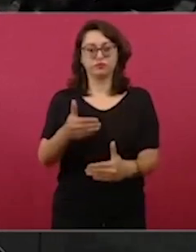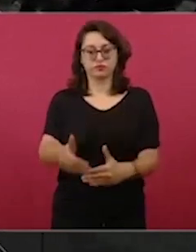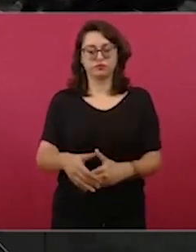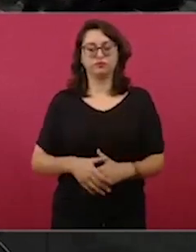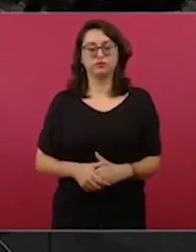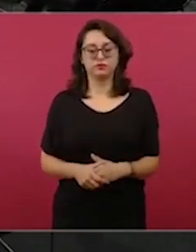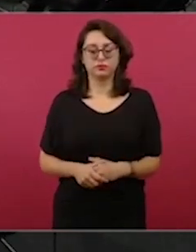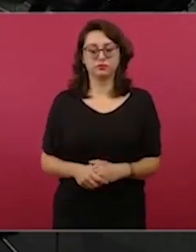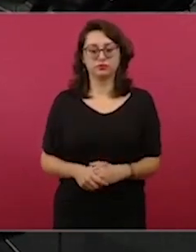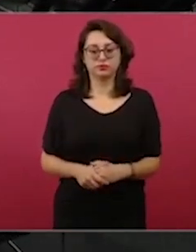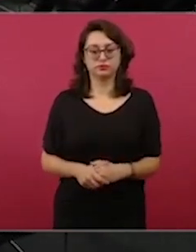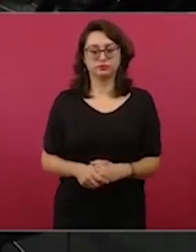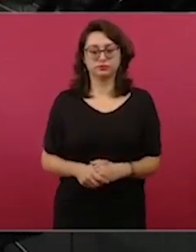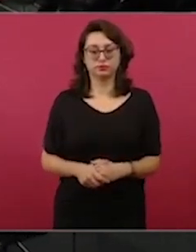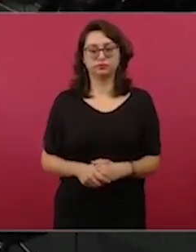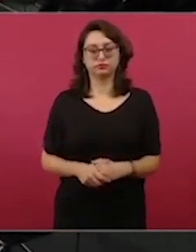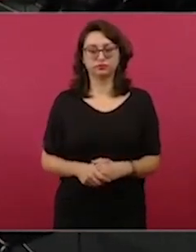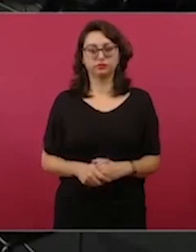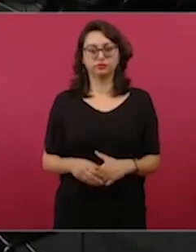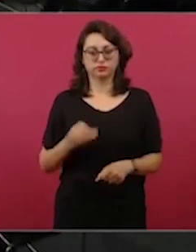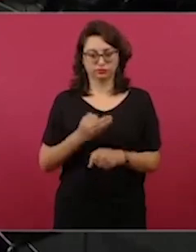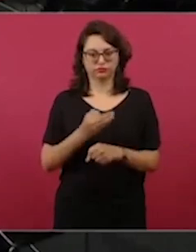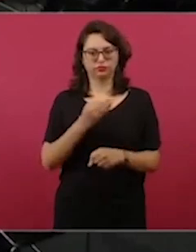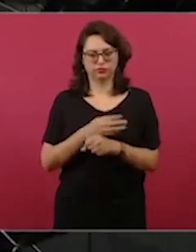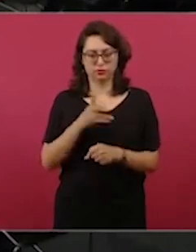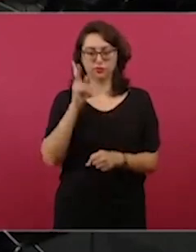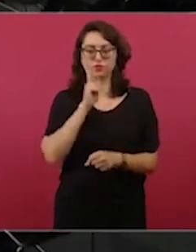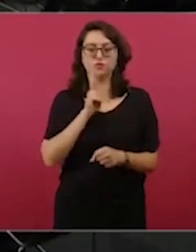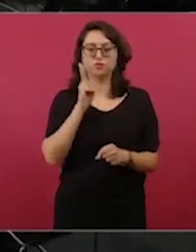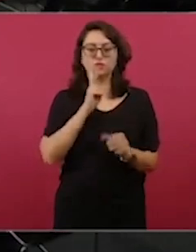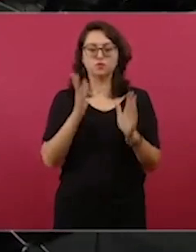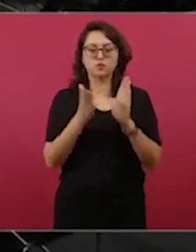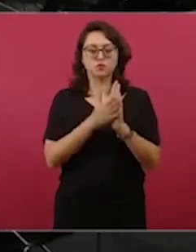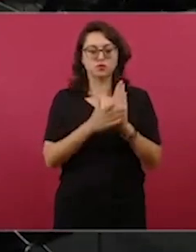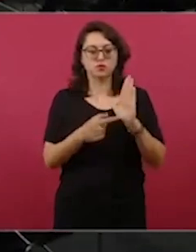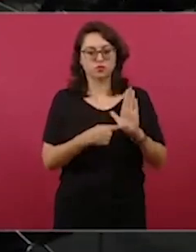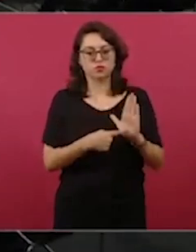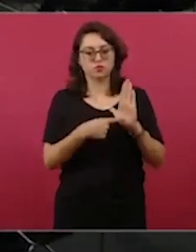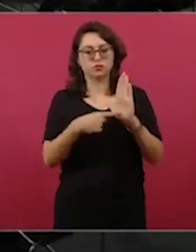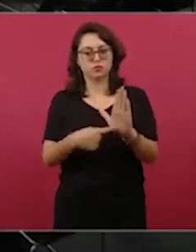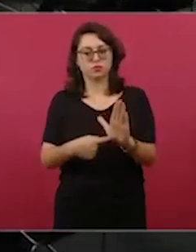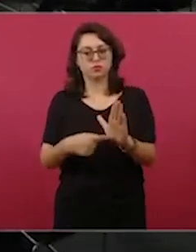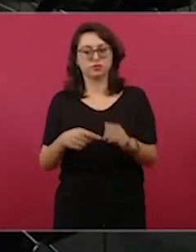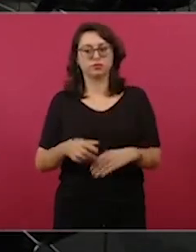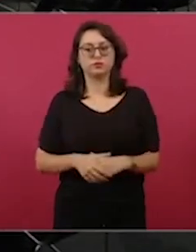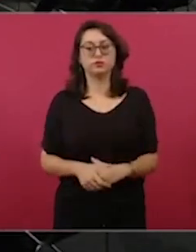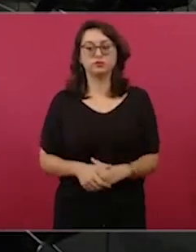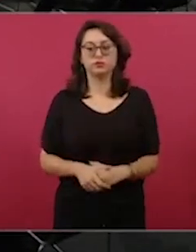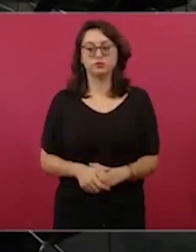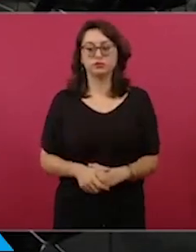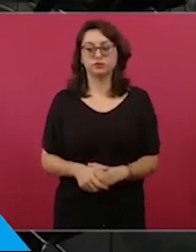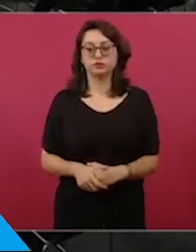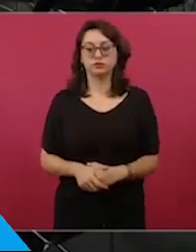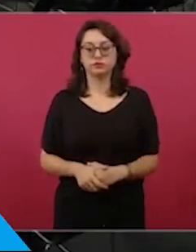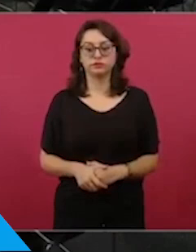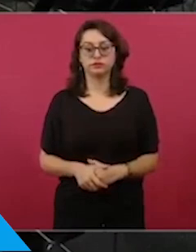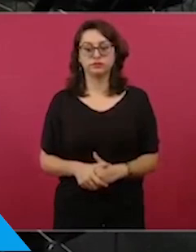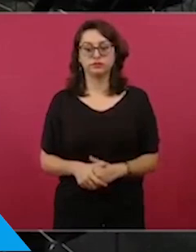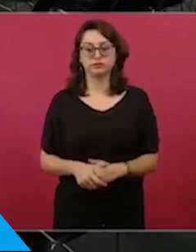Ahora se los voy a probar. A ver, ¿por qué no pones la